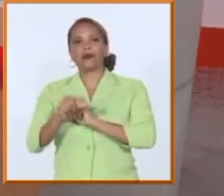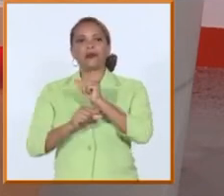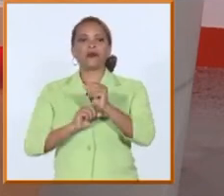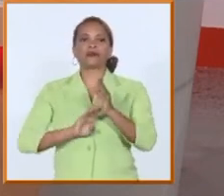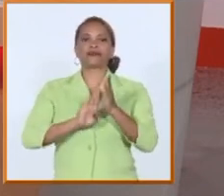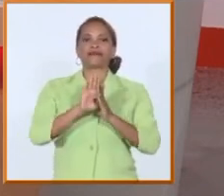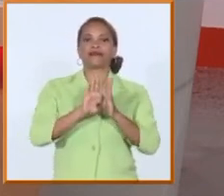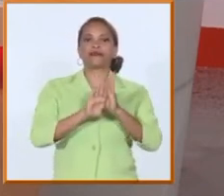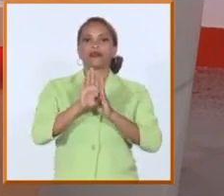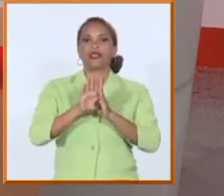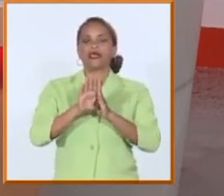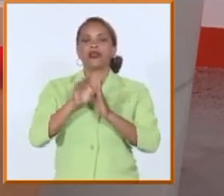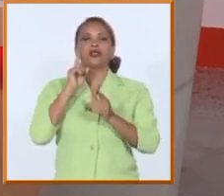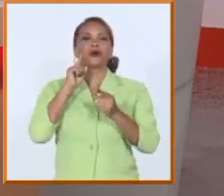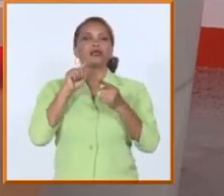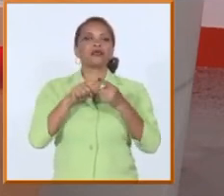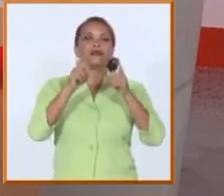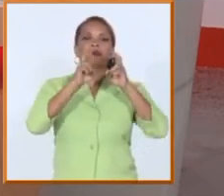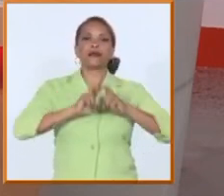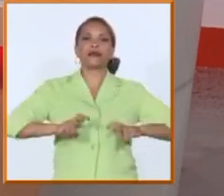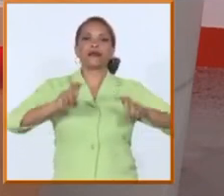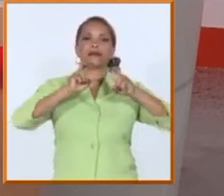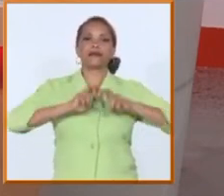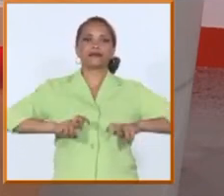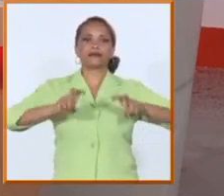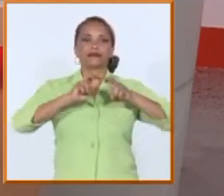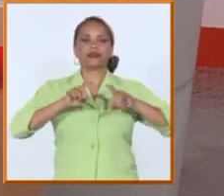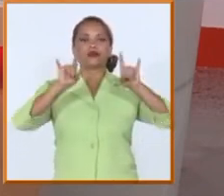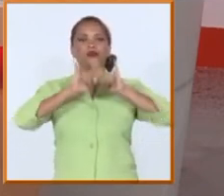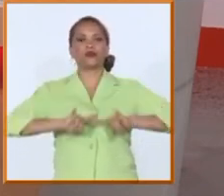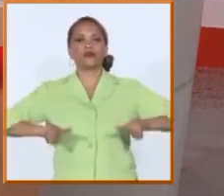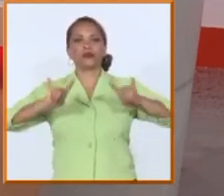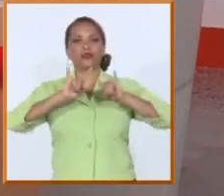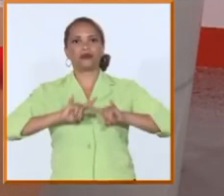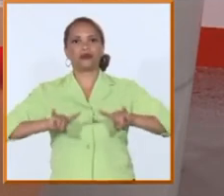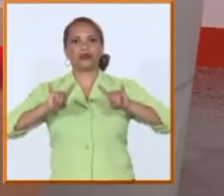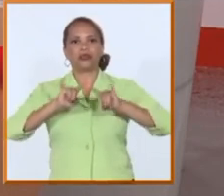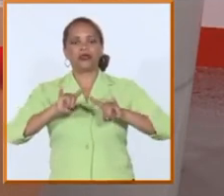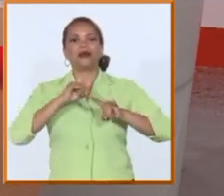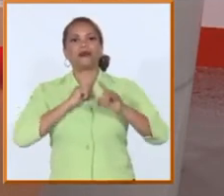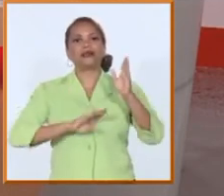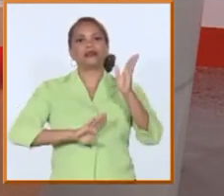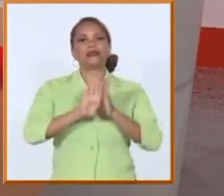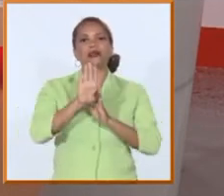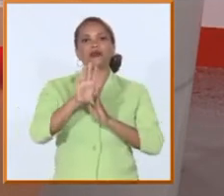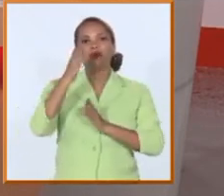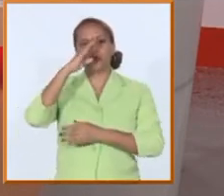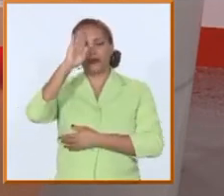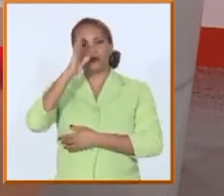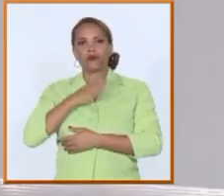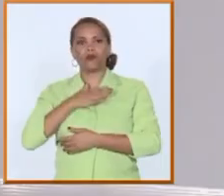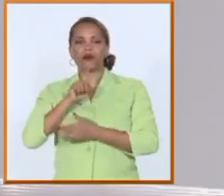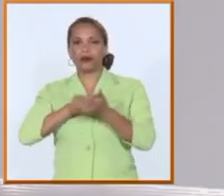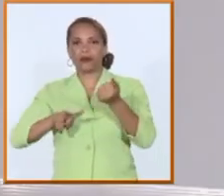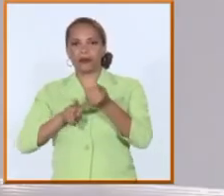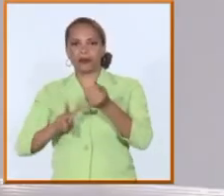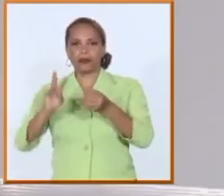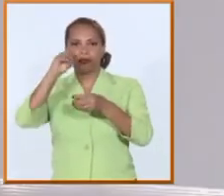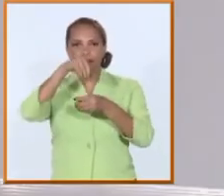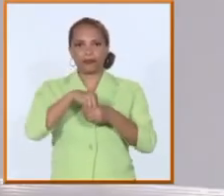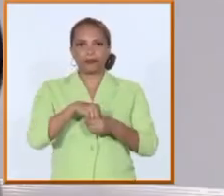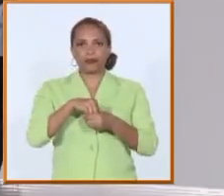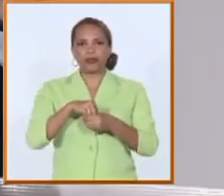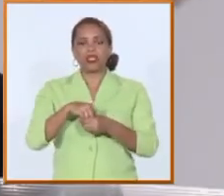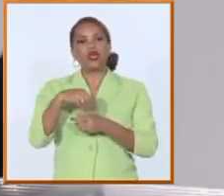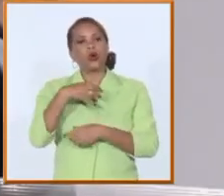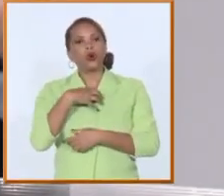en la investigación de las universidades para el desarrollo local y el territorial tenemos hoy por